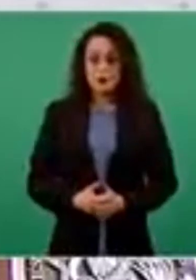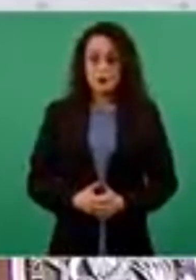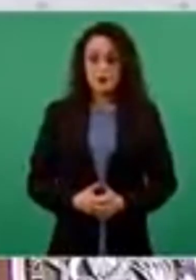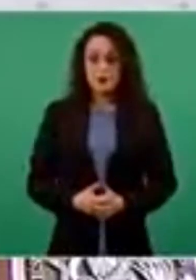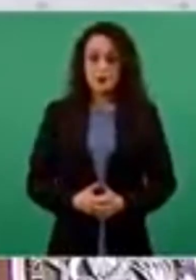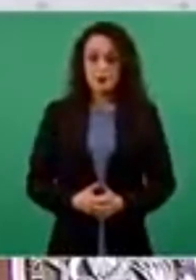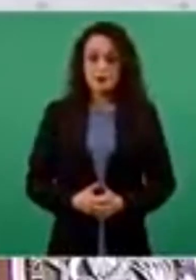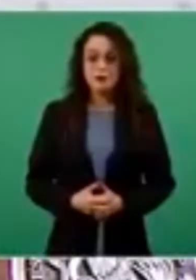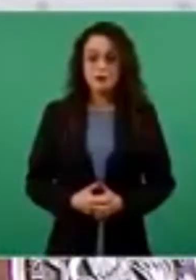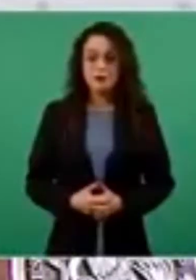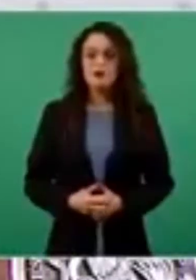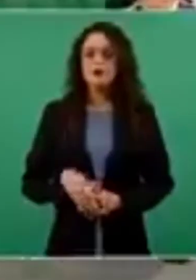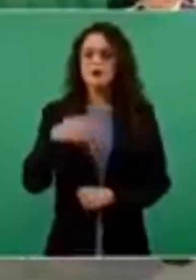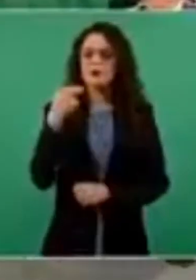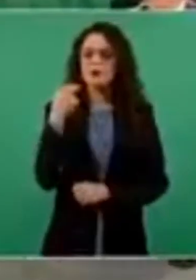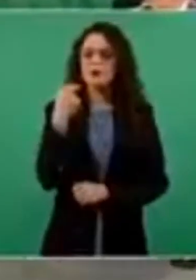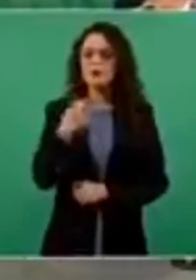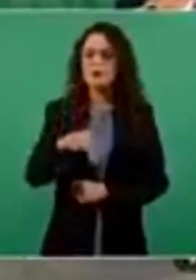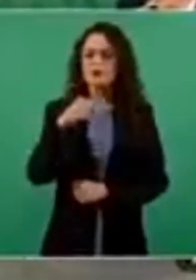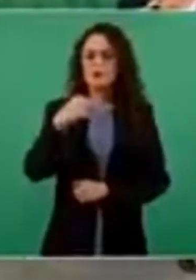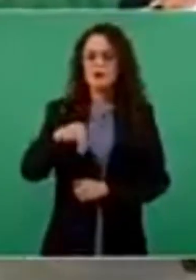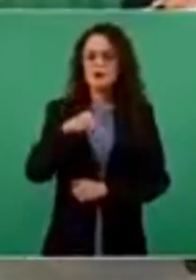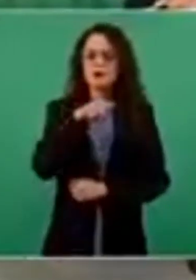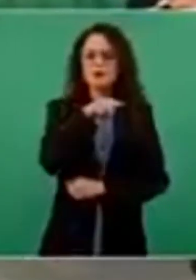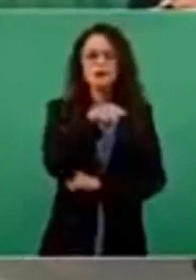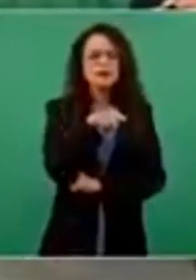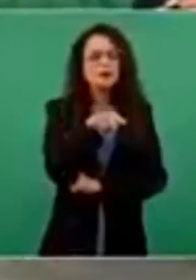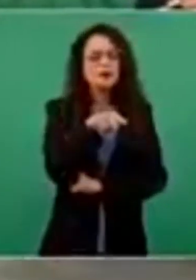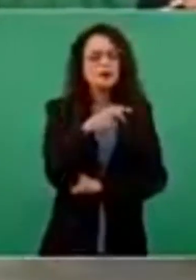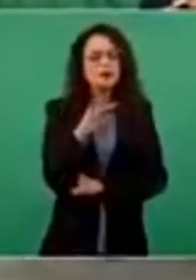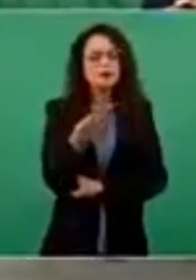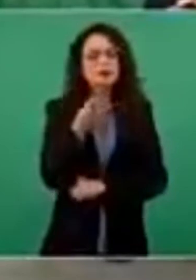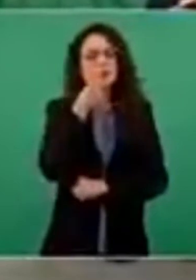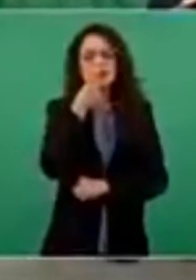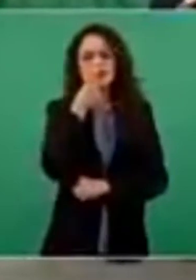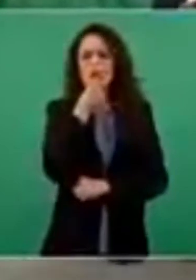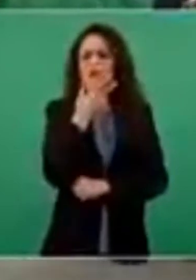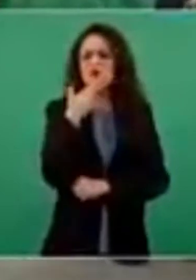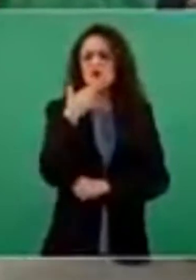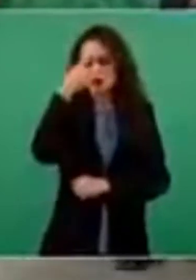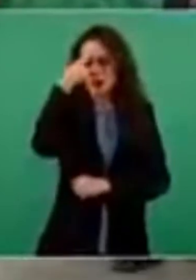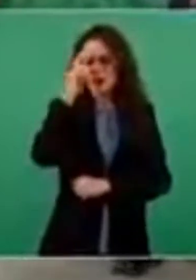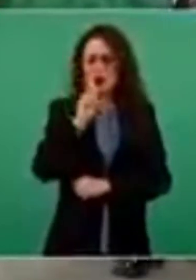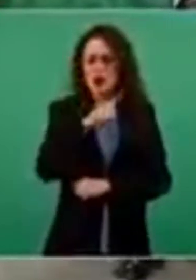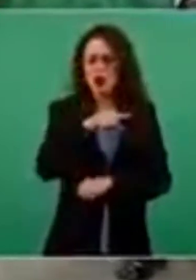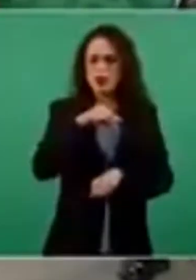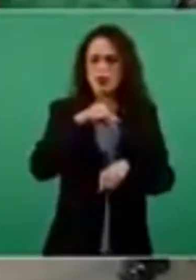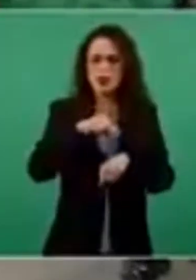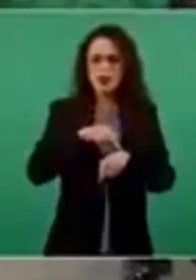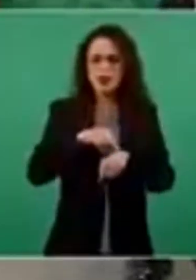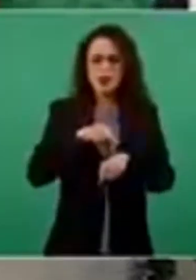¿Cómo se llama eso que se usa para… hablando en términos médicos.